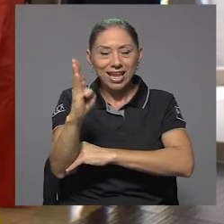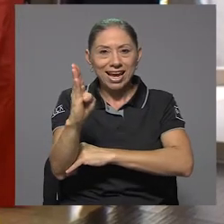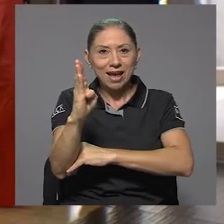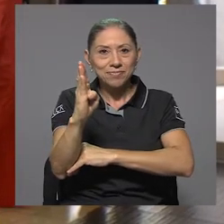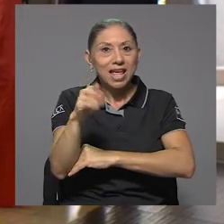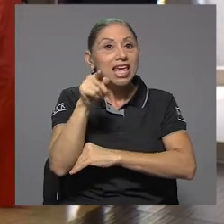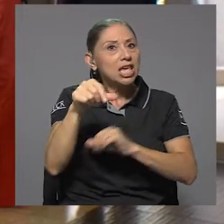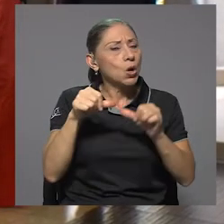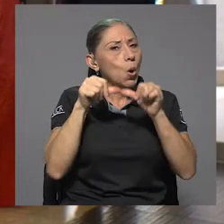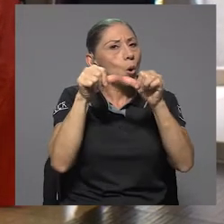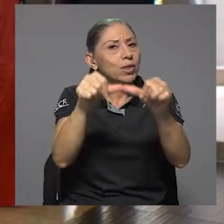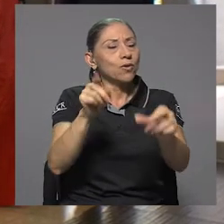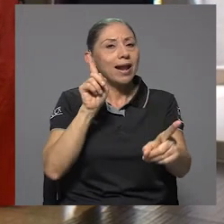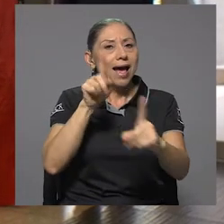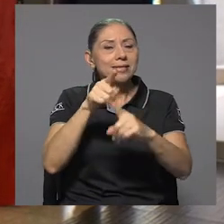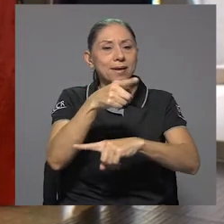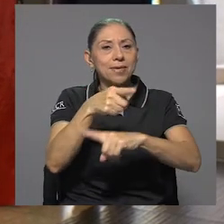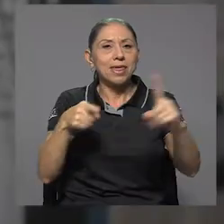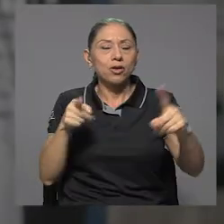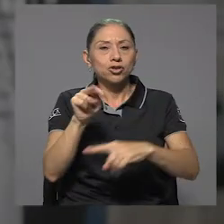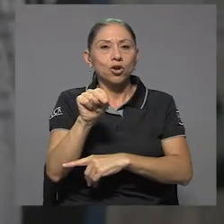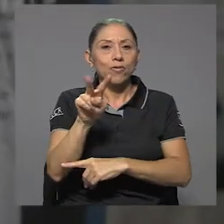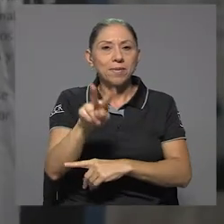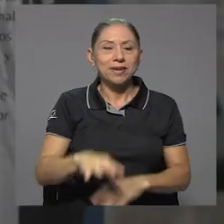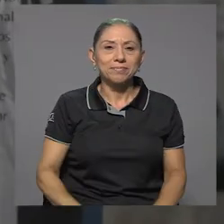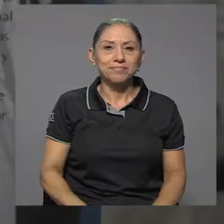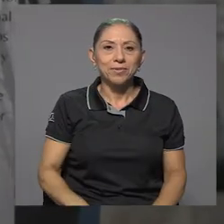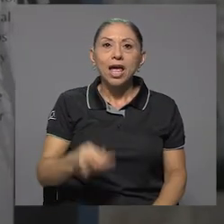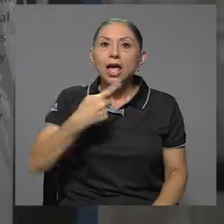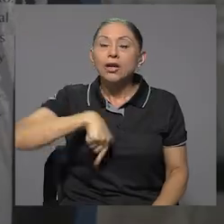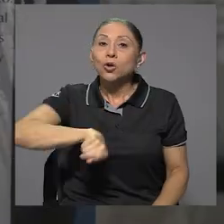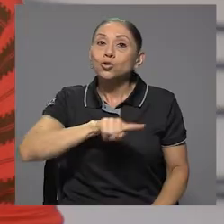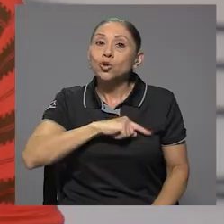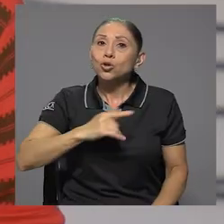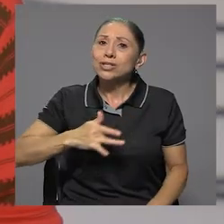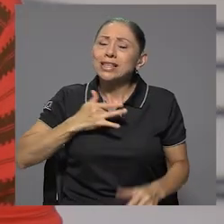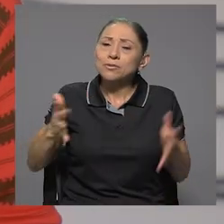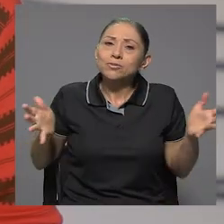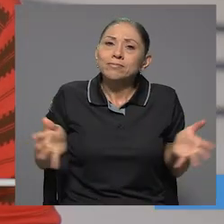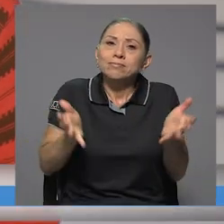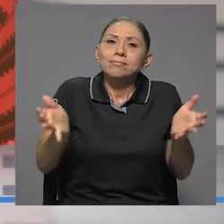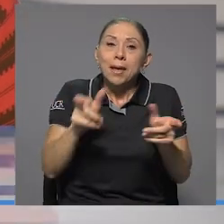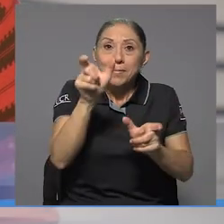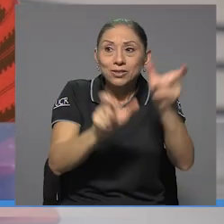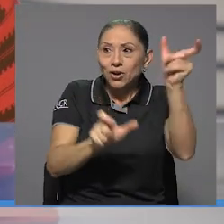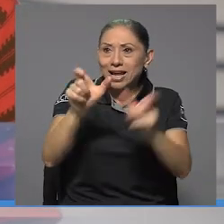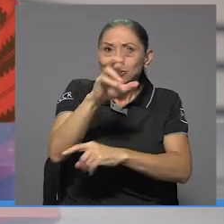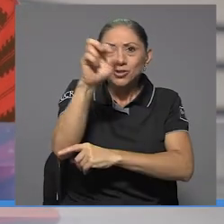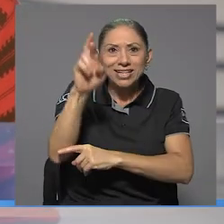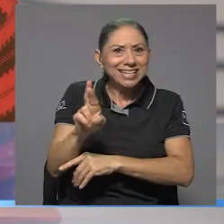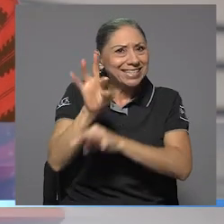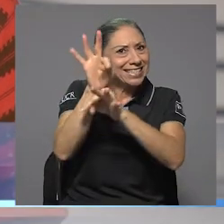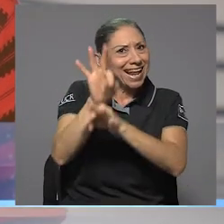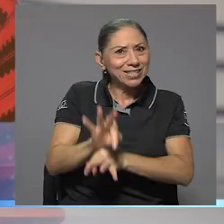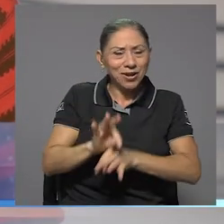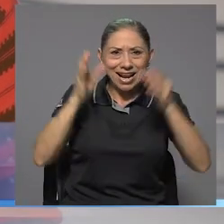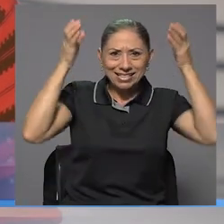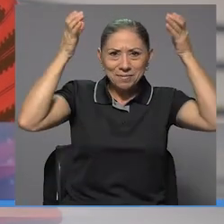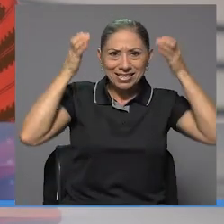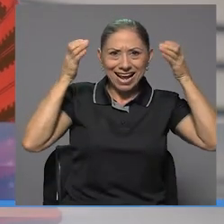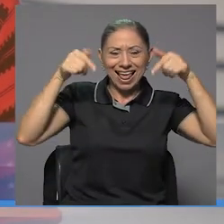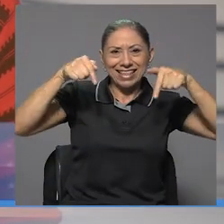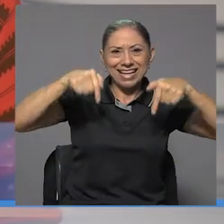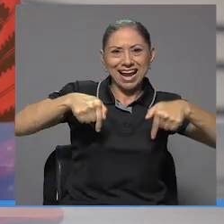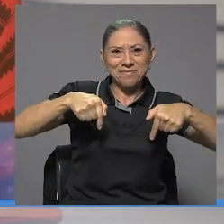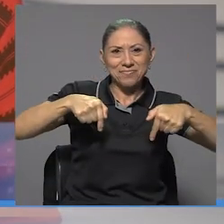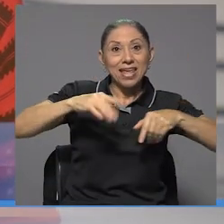estará disponible hasta mediados del mes de noviembre. Nos inspiramos en los personajes costarricenses, en los tradicionales de las mascaradas de